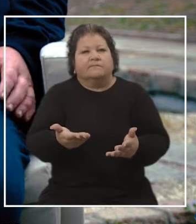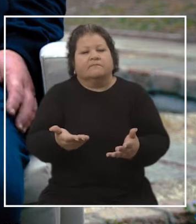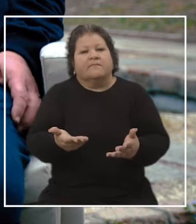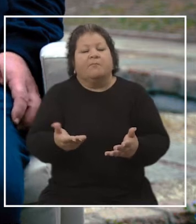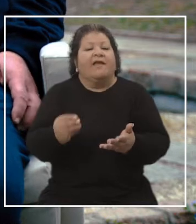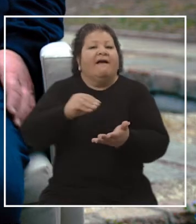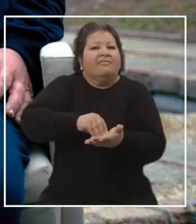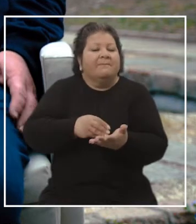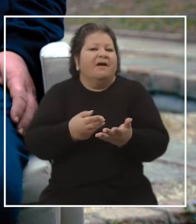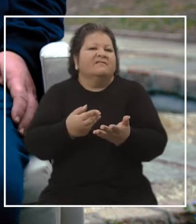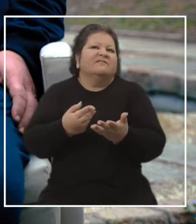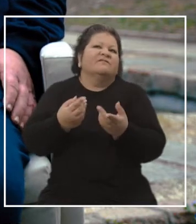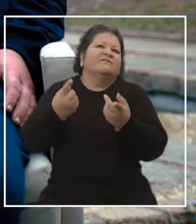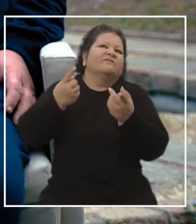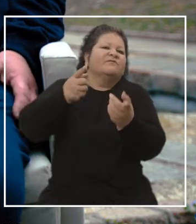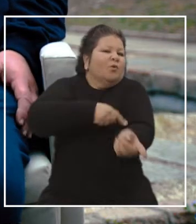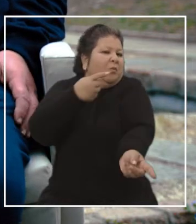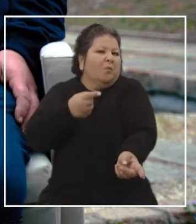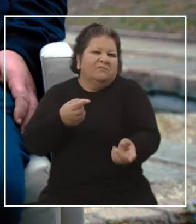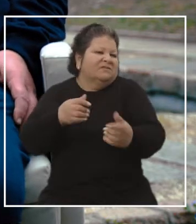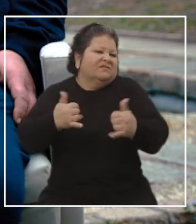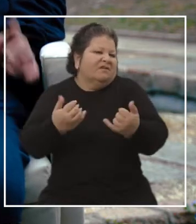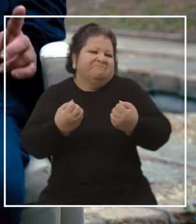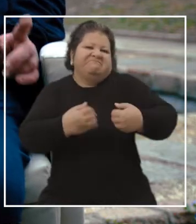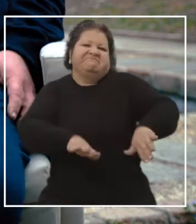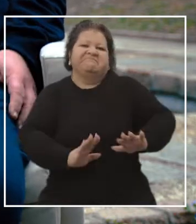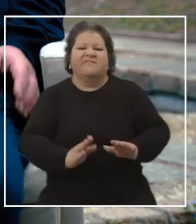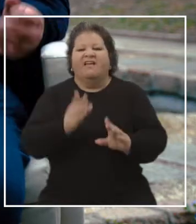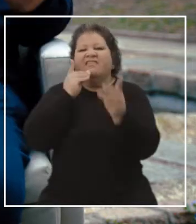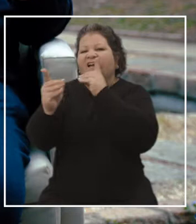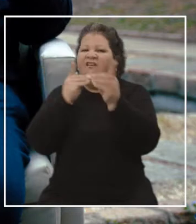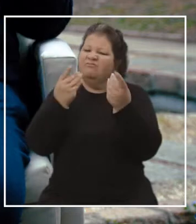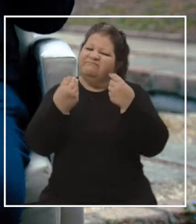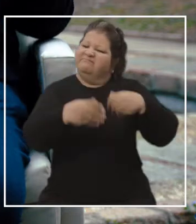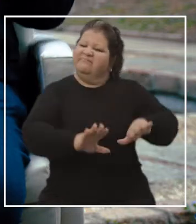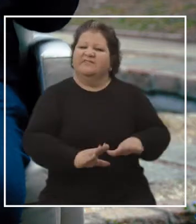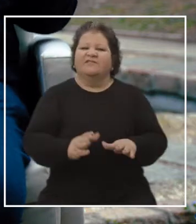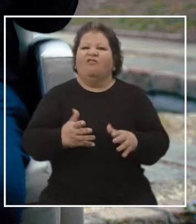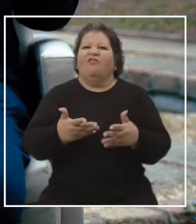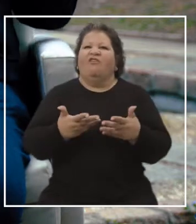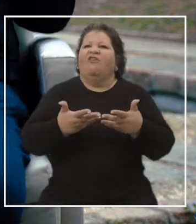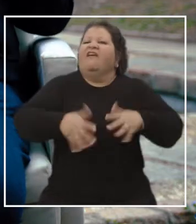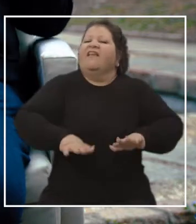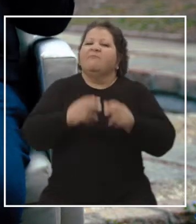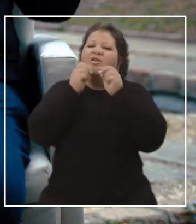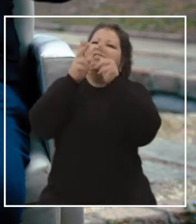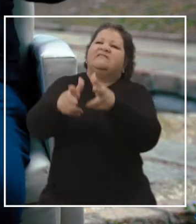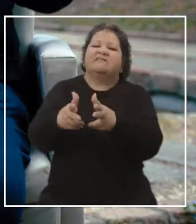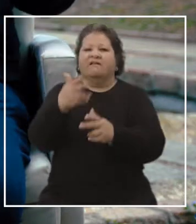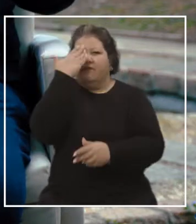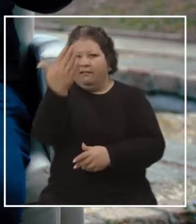No, porque aparte nosotros hemos perdido la costumbre del diálogo y que no nos animamos a decir las cosas